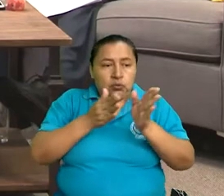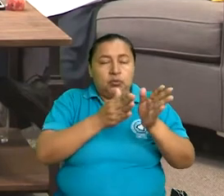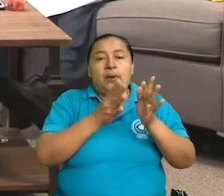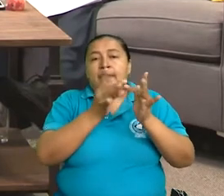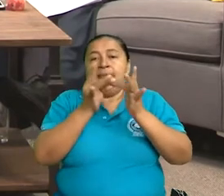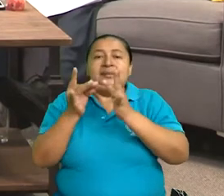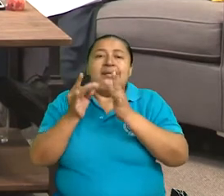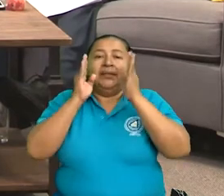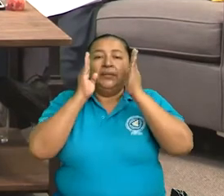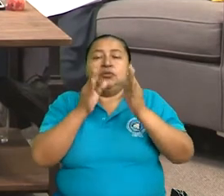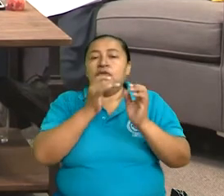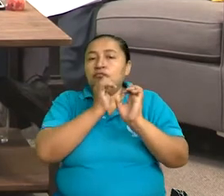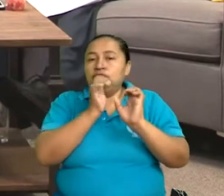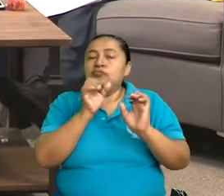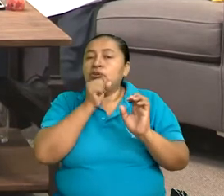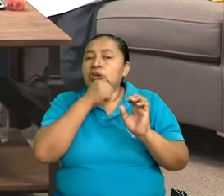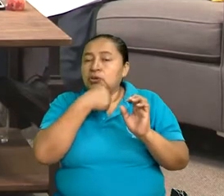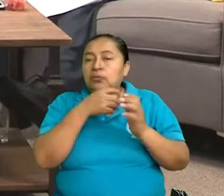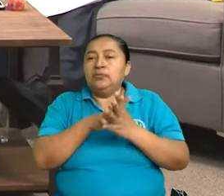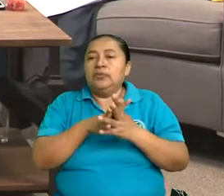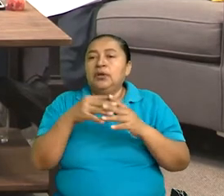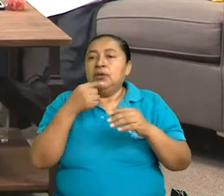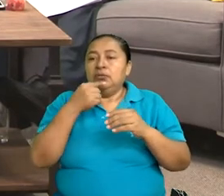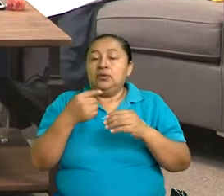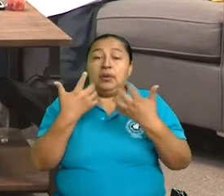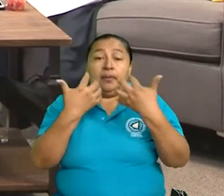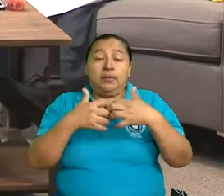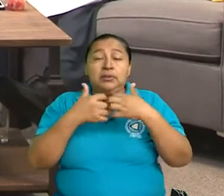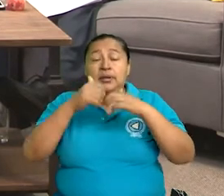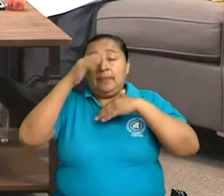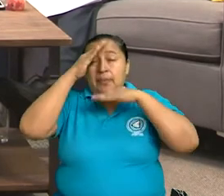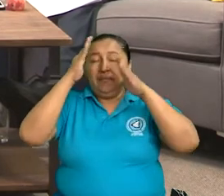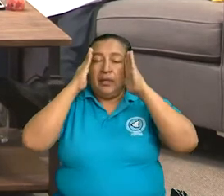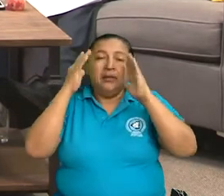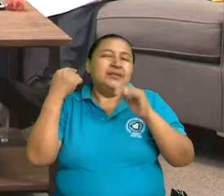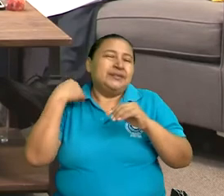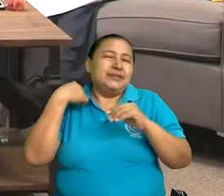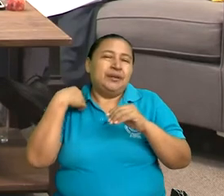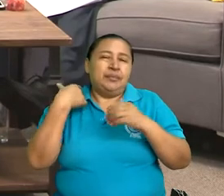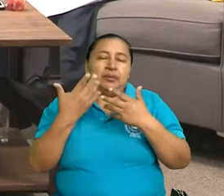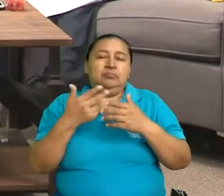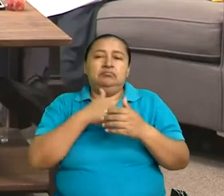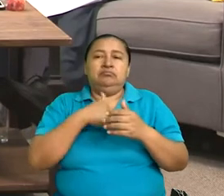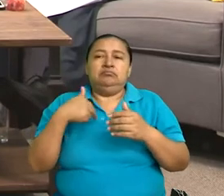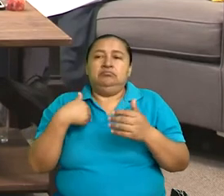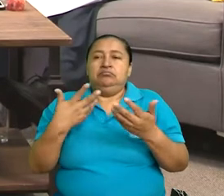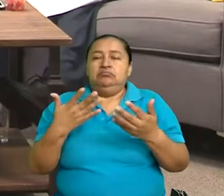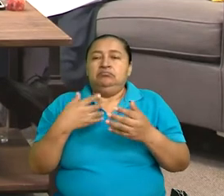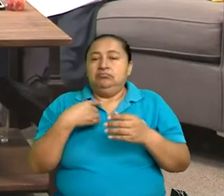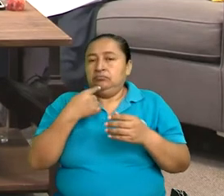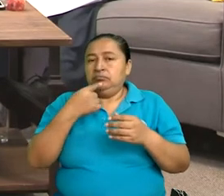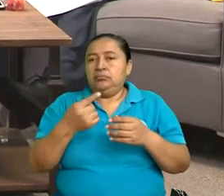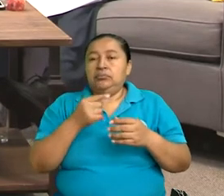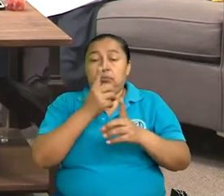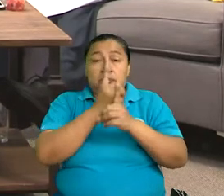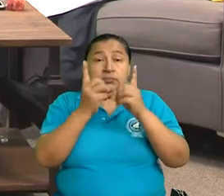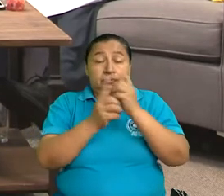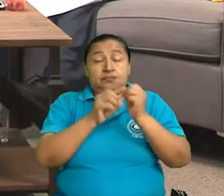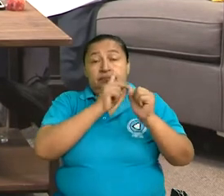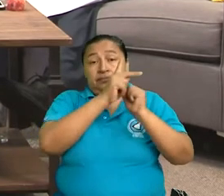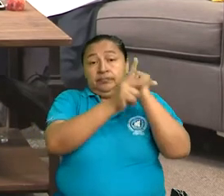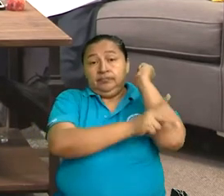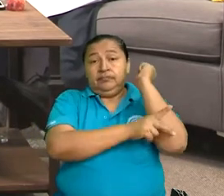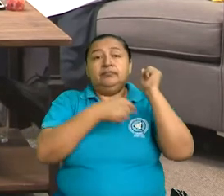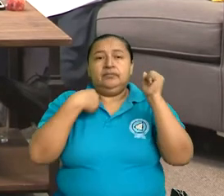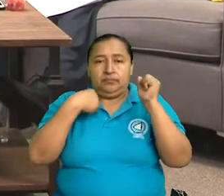preferencial. Estoy hablando intencionalmente de la empresa privada porque casi siempre hacemos referencia a las obligaciones que tiene el